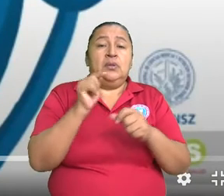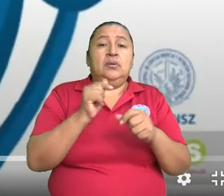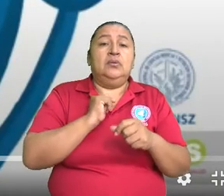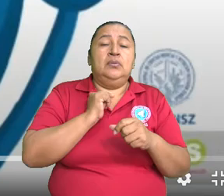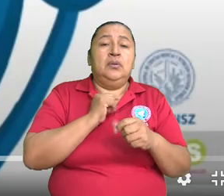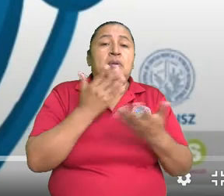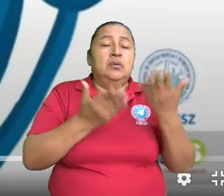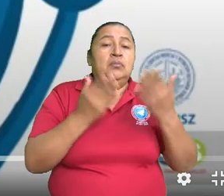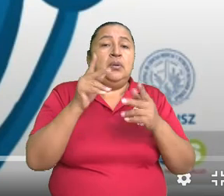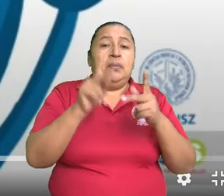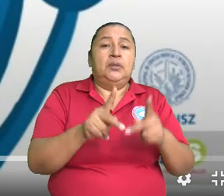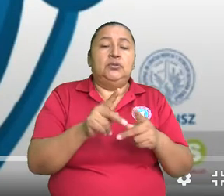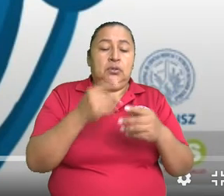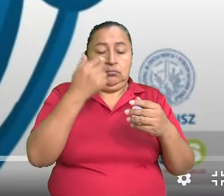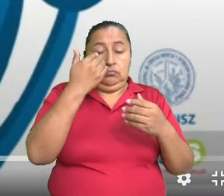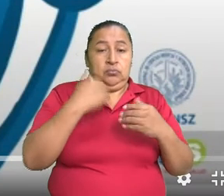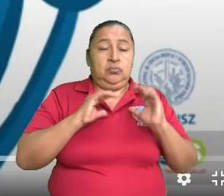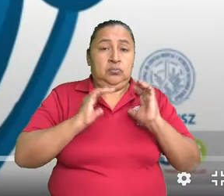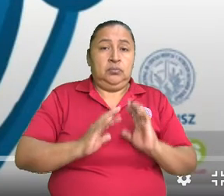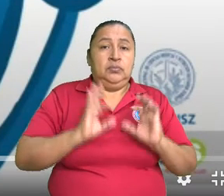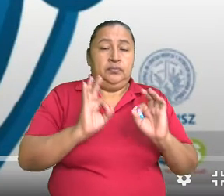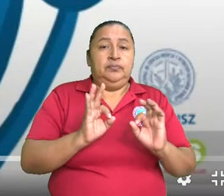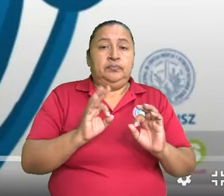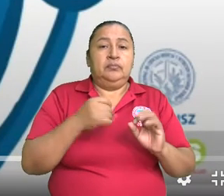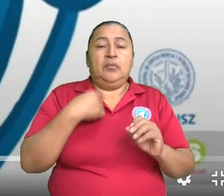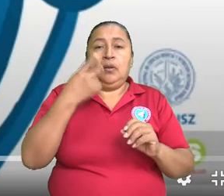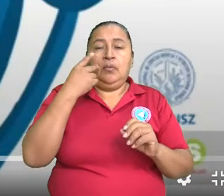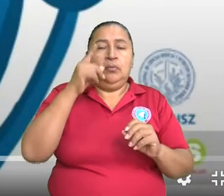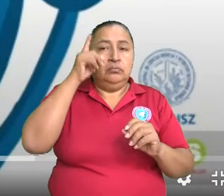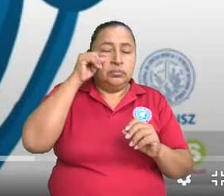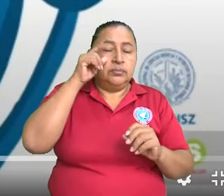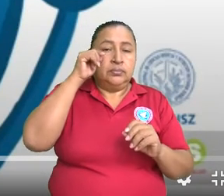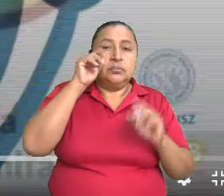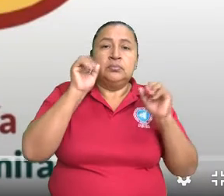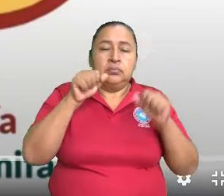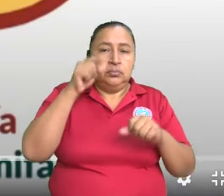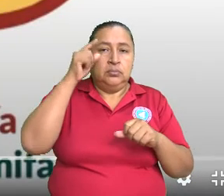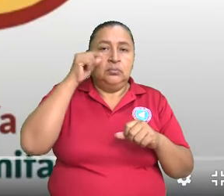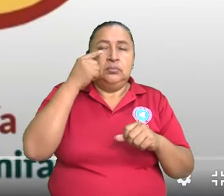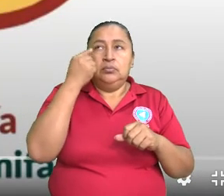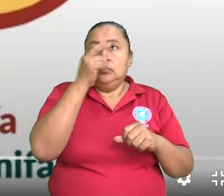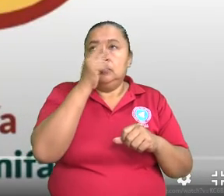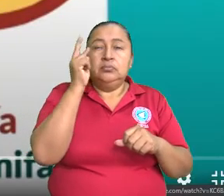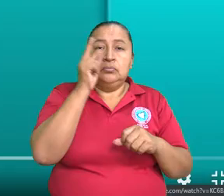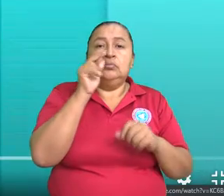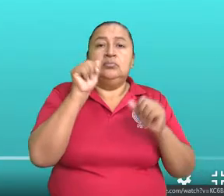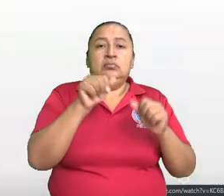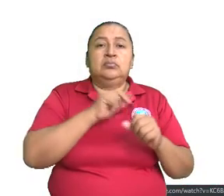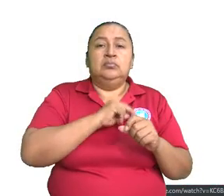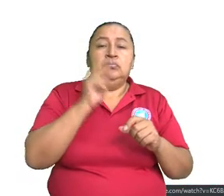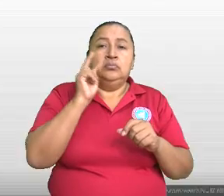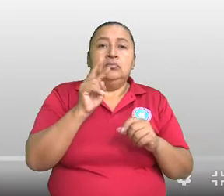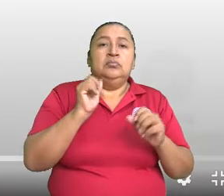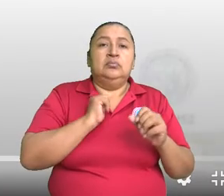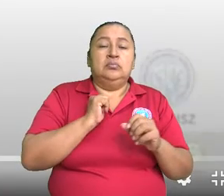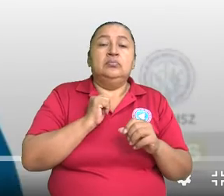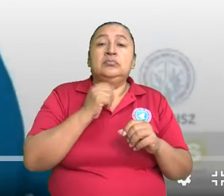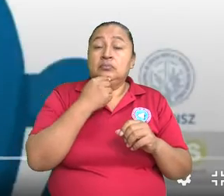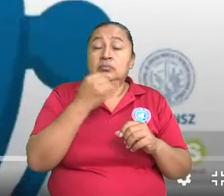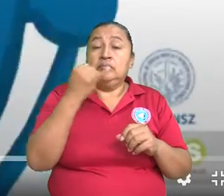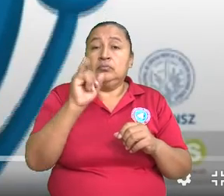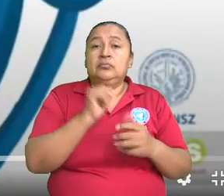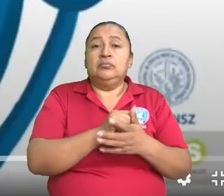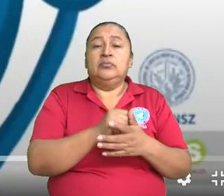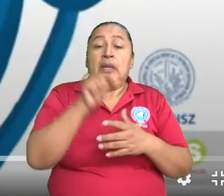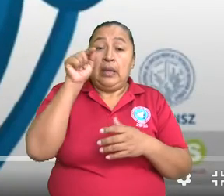aparentemente está sana. Puede mover sus párpados, puede mover su ojo. Ahí está. Exactamente.